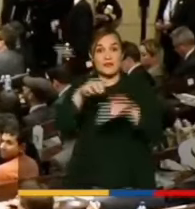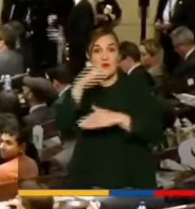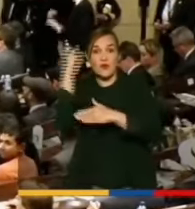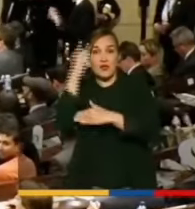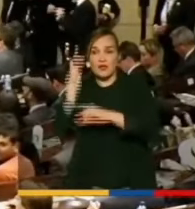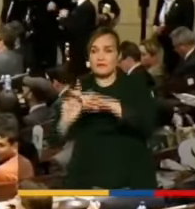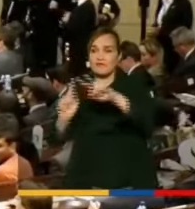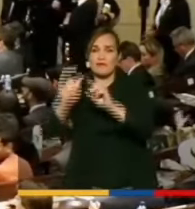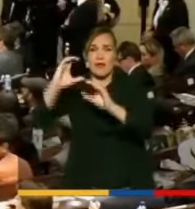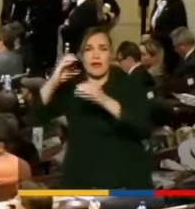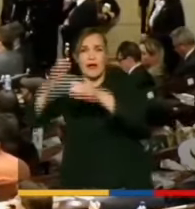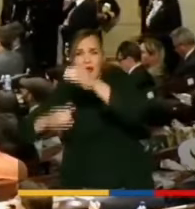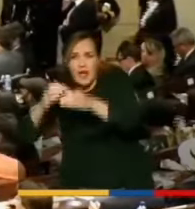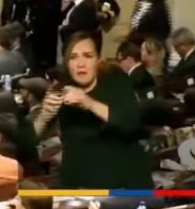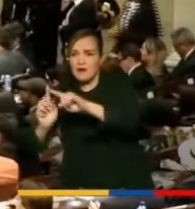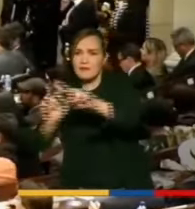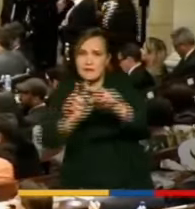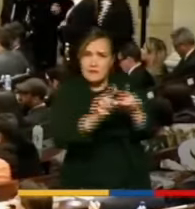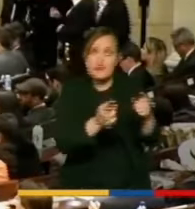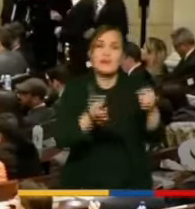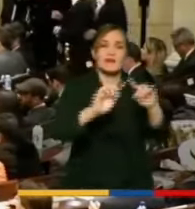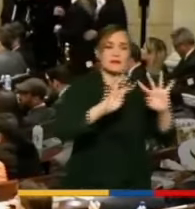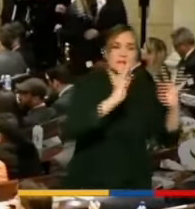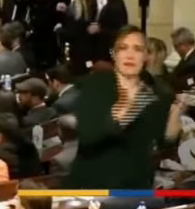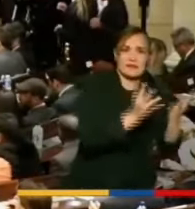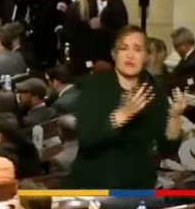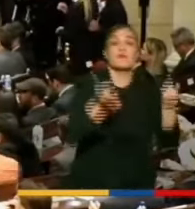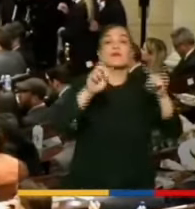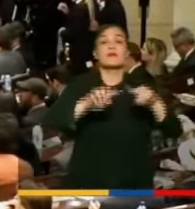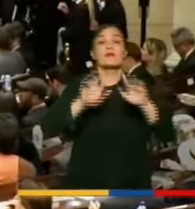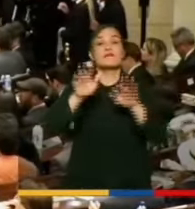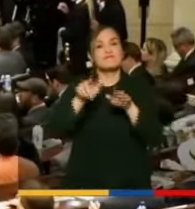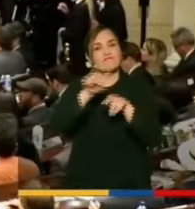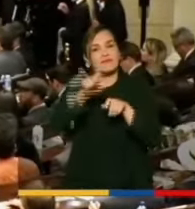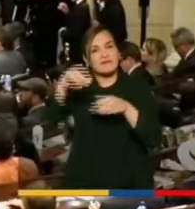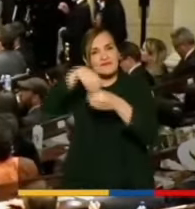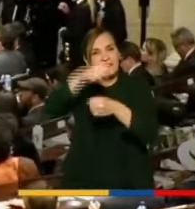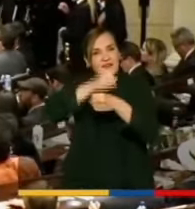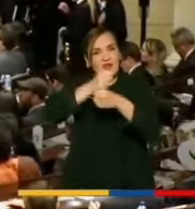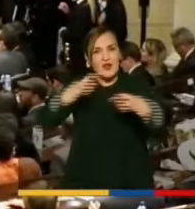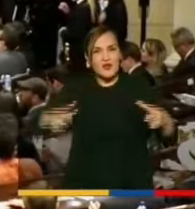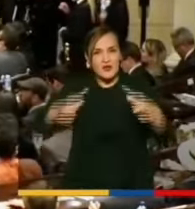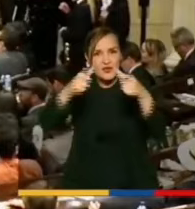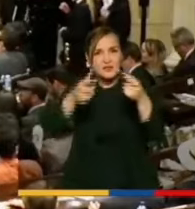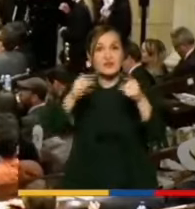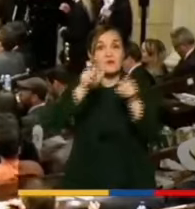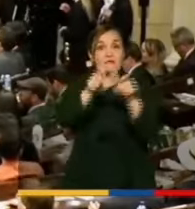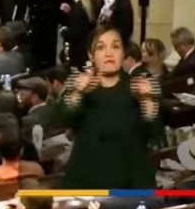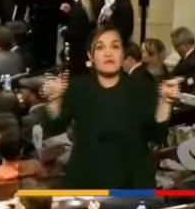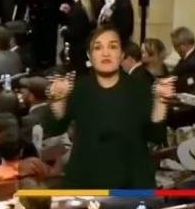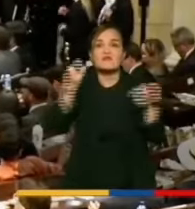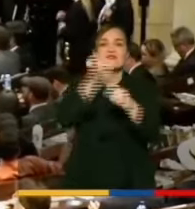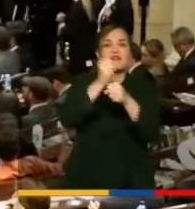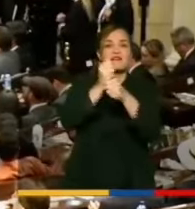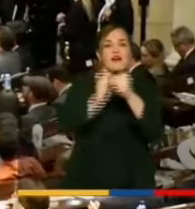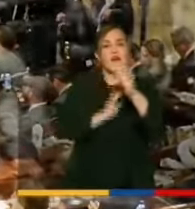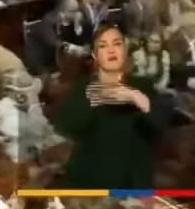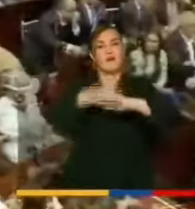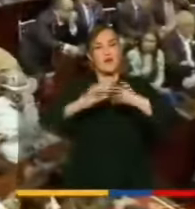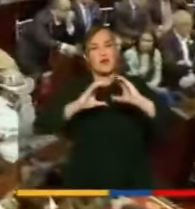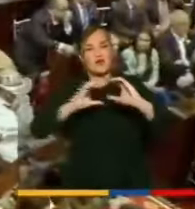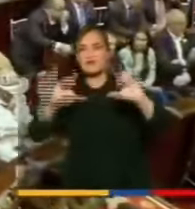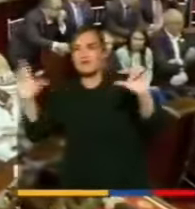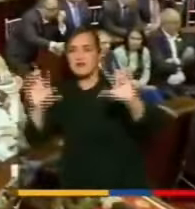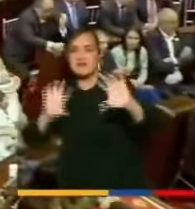ambas cámaras, señores funcionarios del Congreso, señoras y señores de los medios de comunicación, señoras y